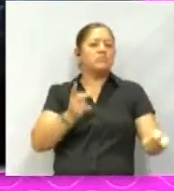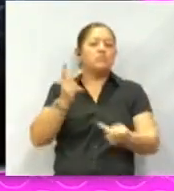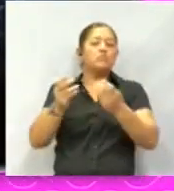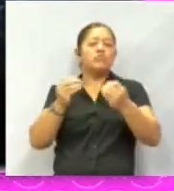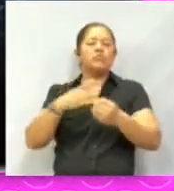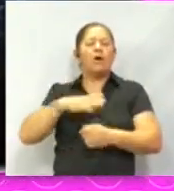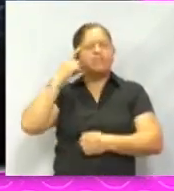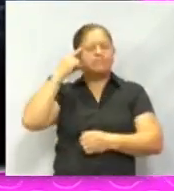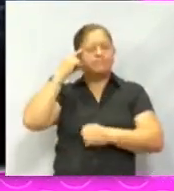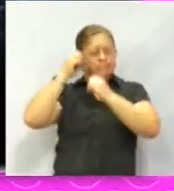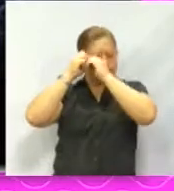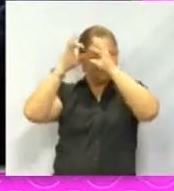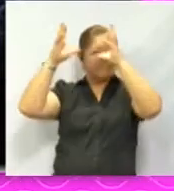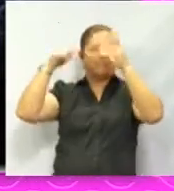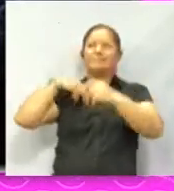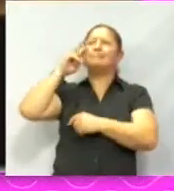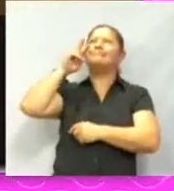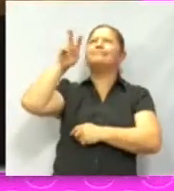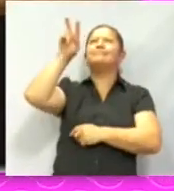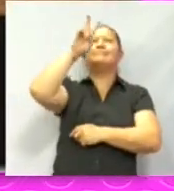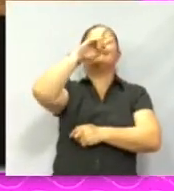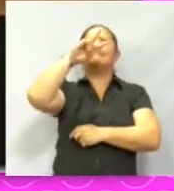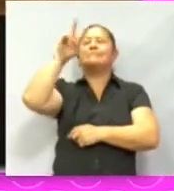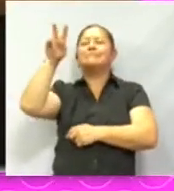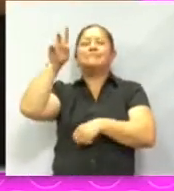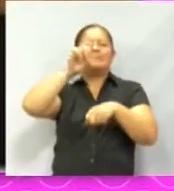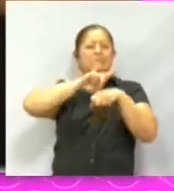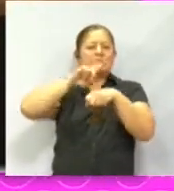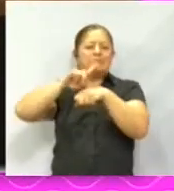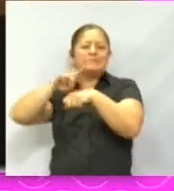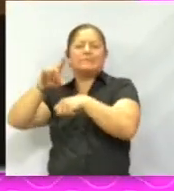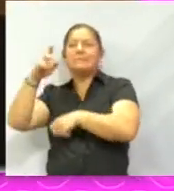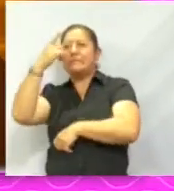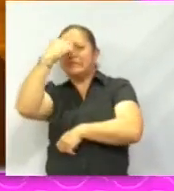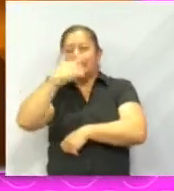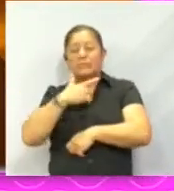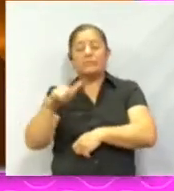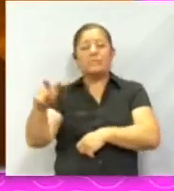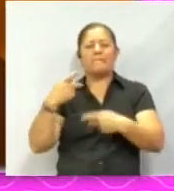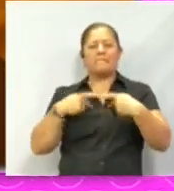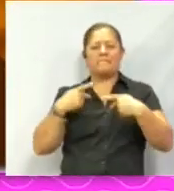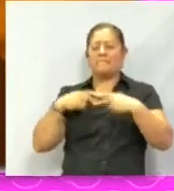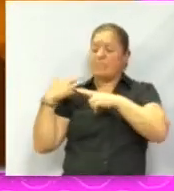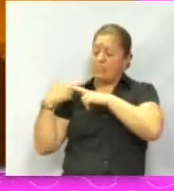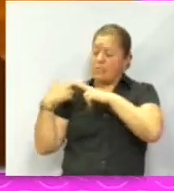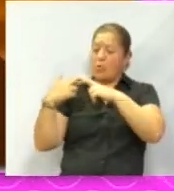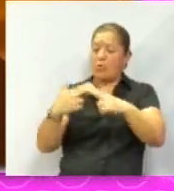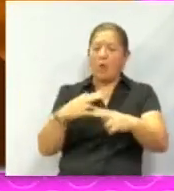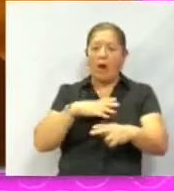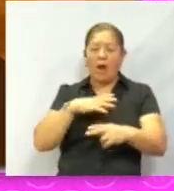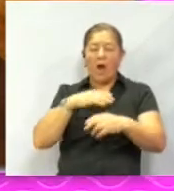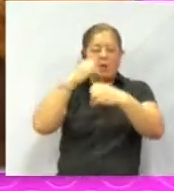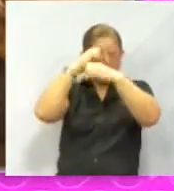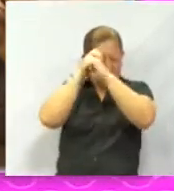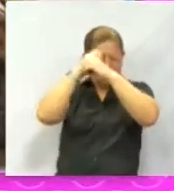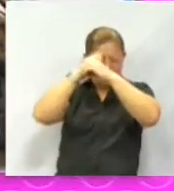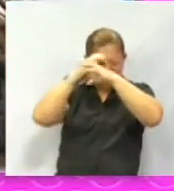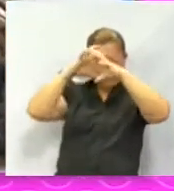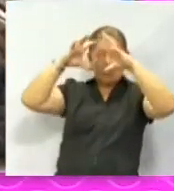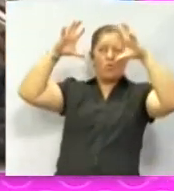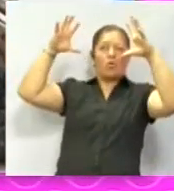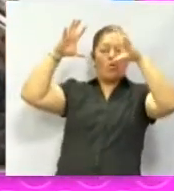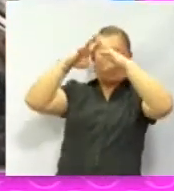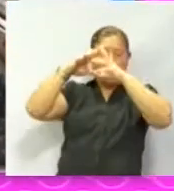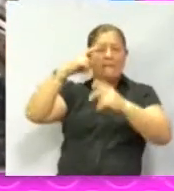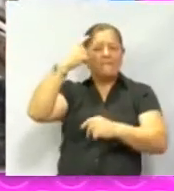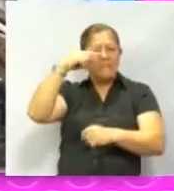nuestra imaginación al observar el cielo cada noche. Generaciones de astrónomos a lo largo de la historia han desarrollado observatorios astronómicos para tratar